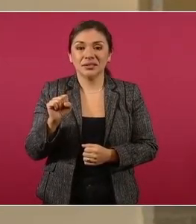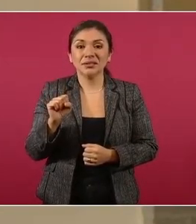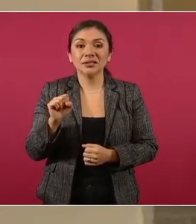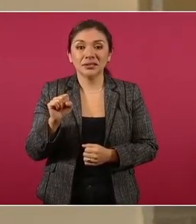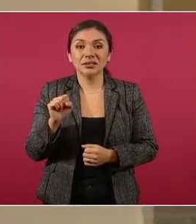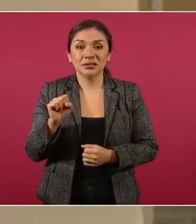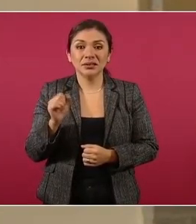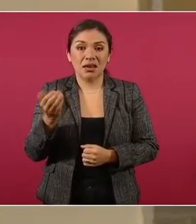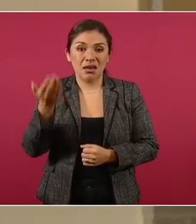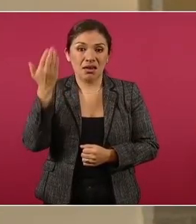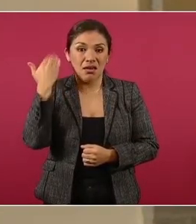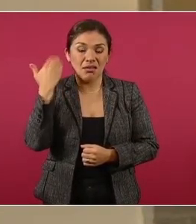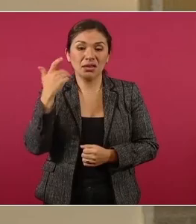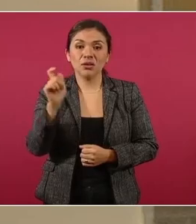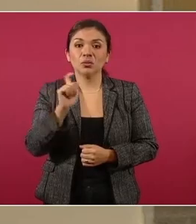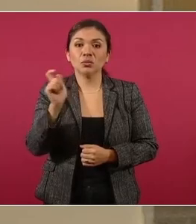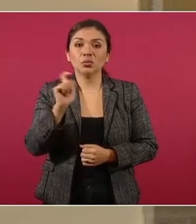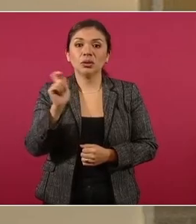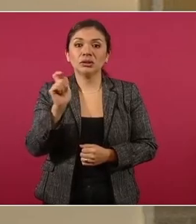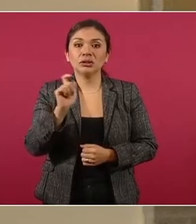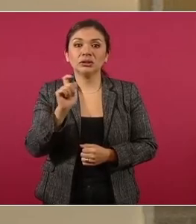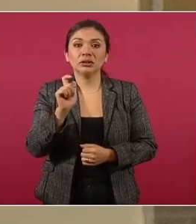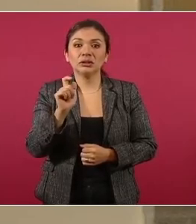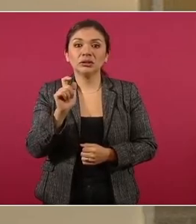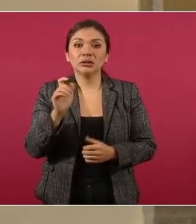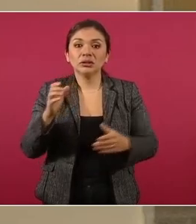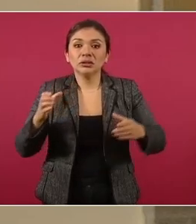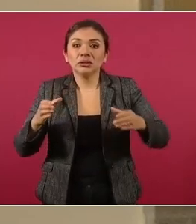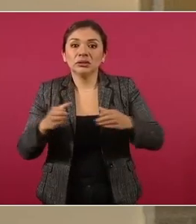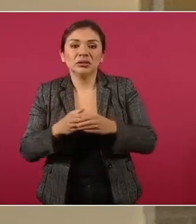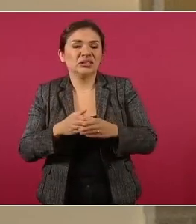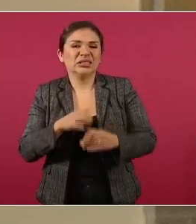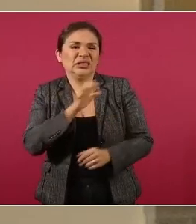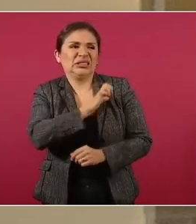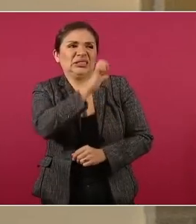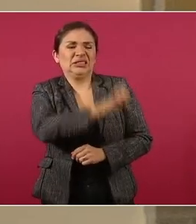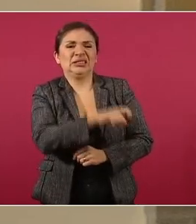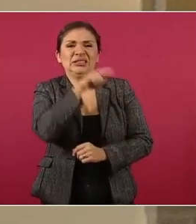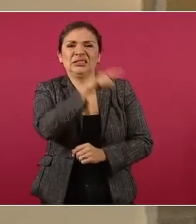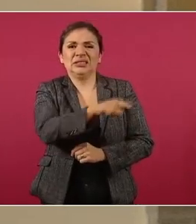que no querían al candidato Trump,